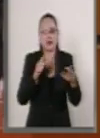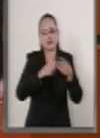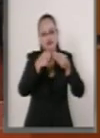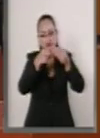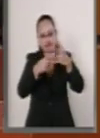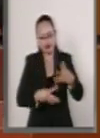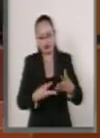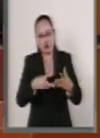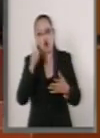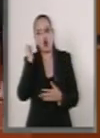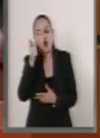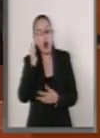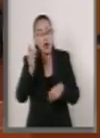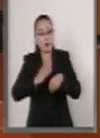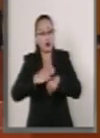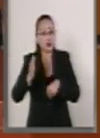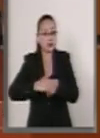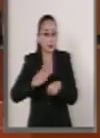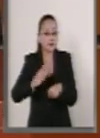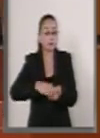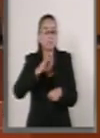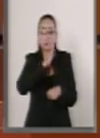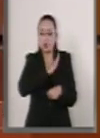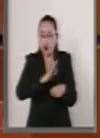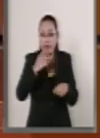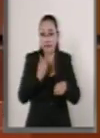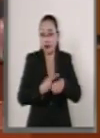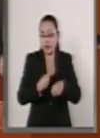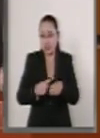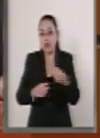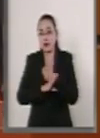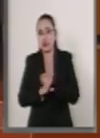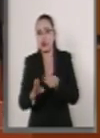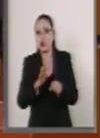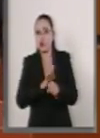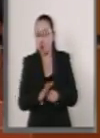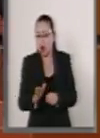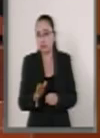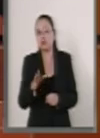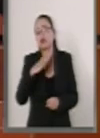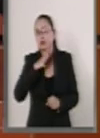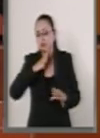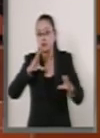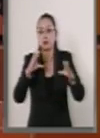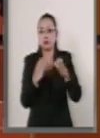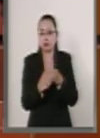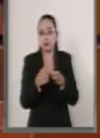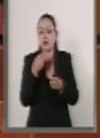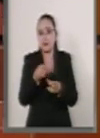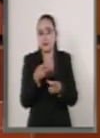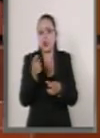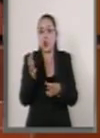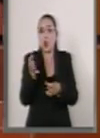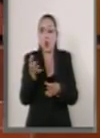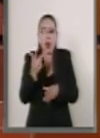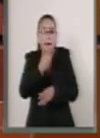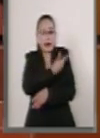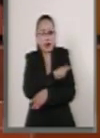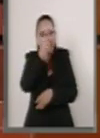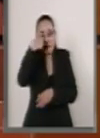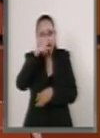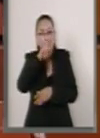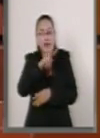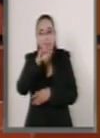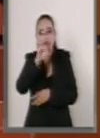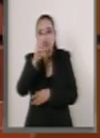Y esperamos próximamente, próximamente, contar con una vacuna para el VIH